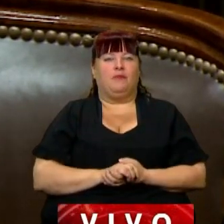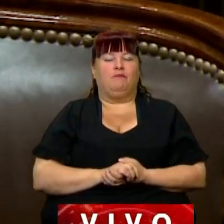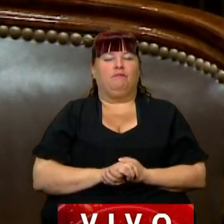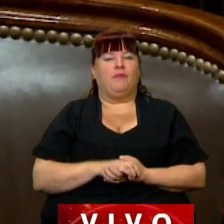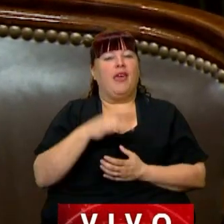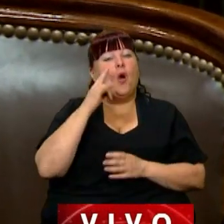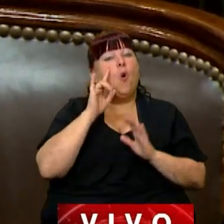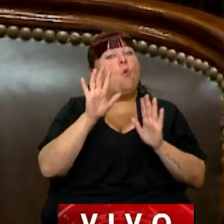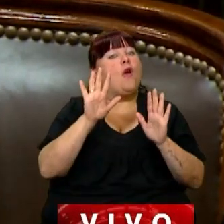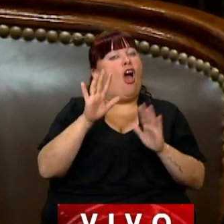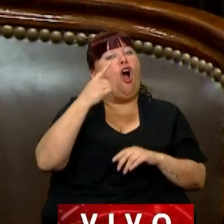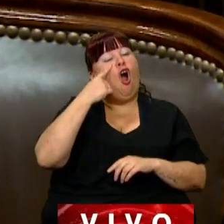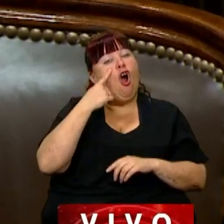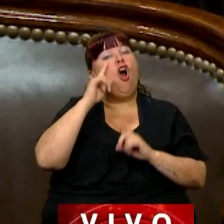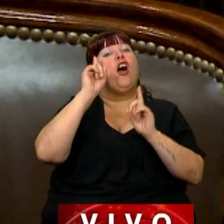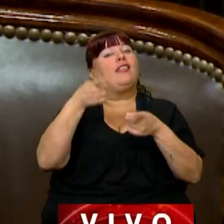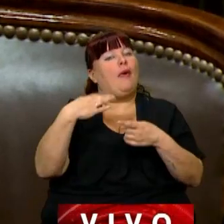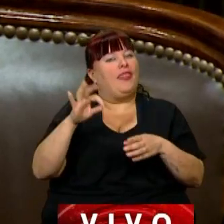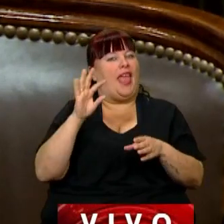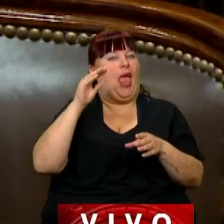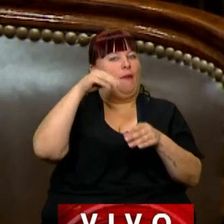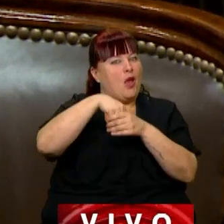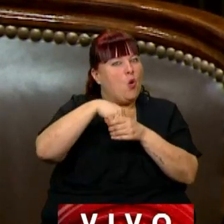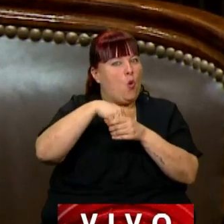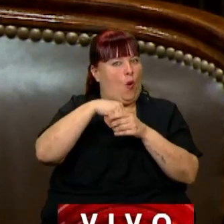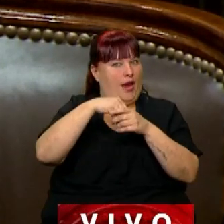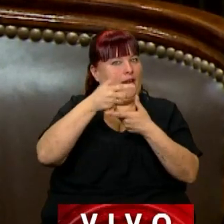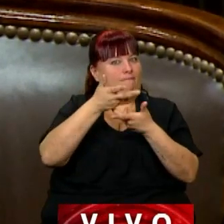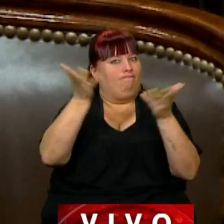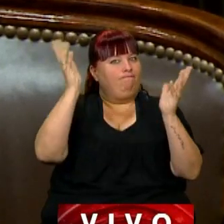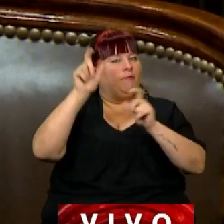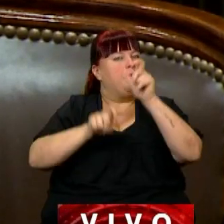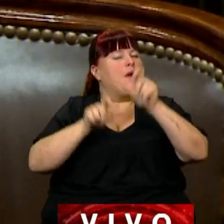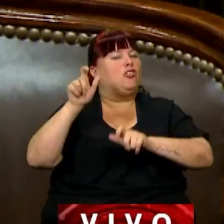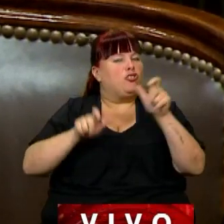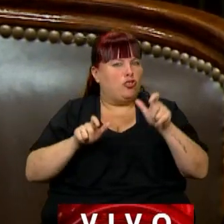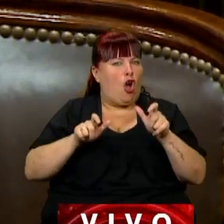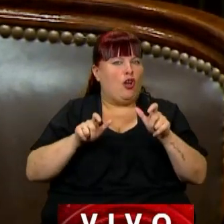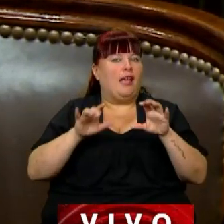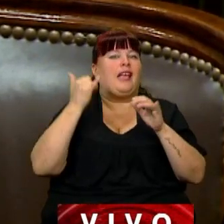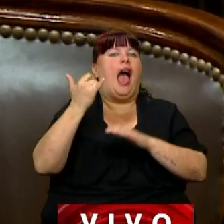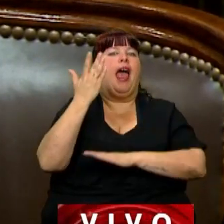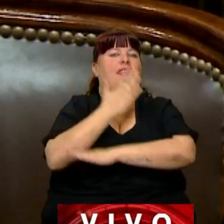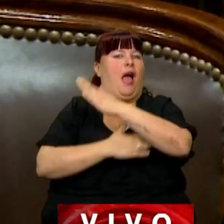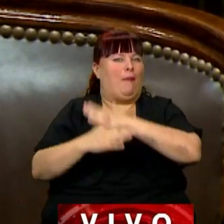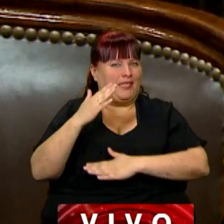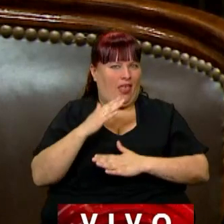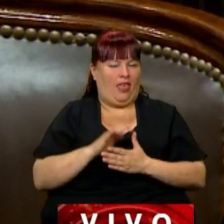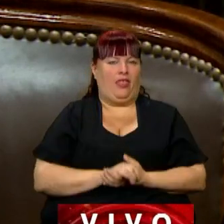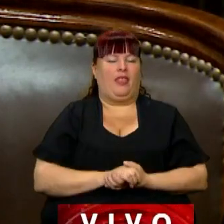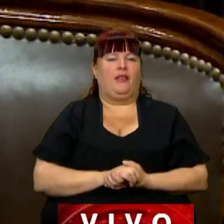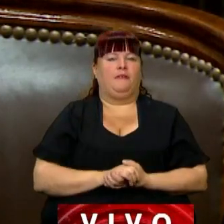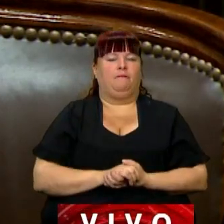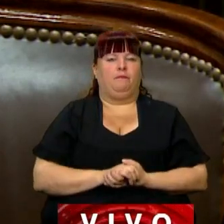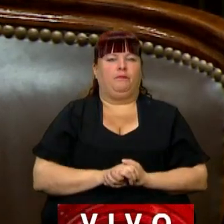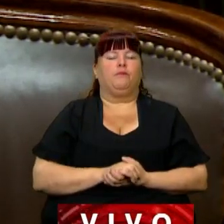tengamos mucho cuidado de no dejar afuera una gran parte también del universo de las personas con discapacidad.